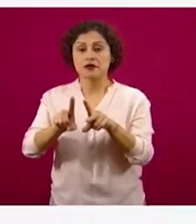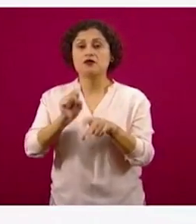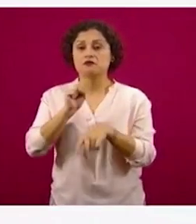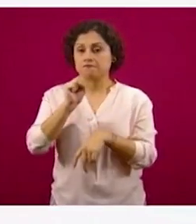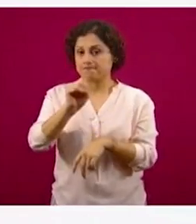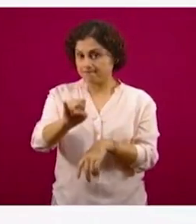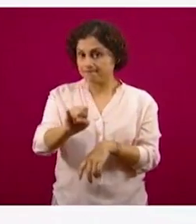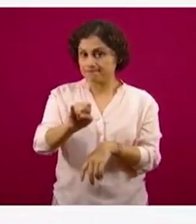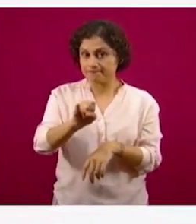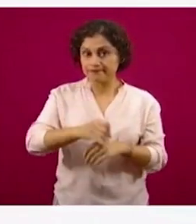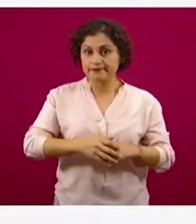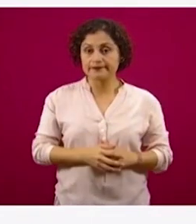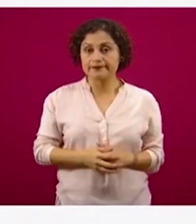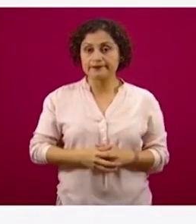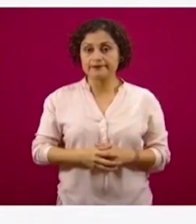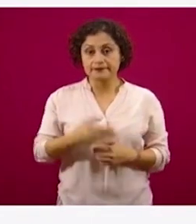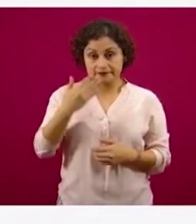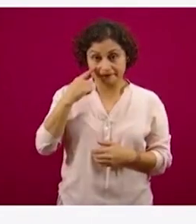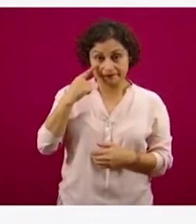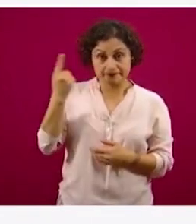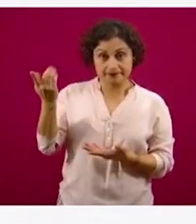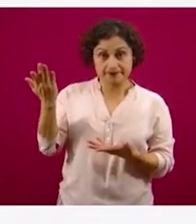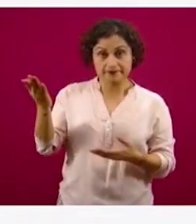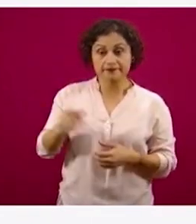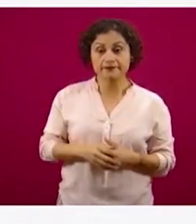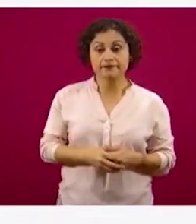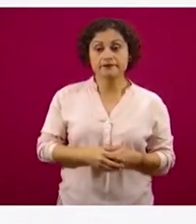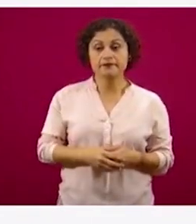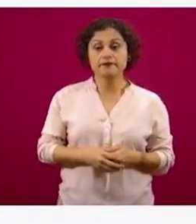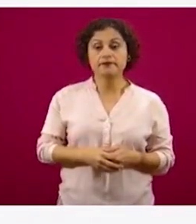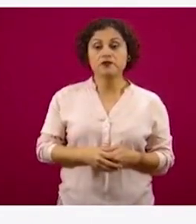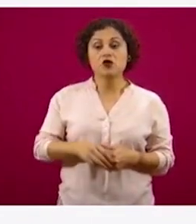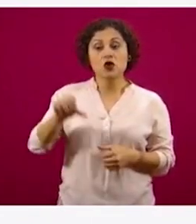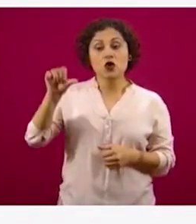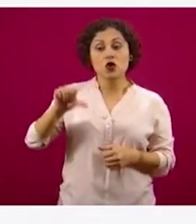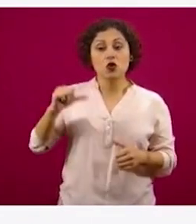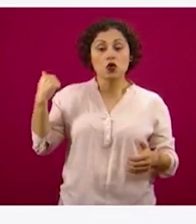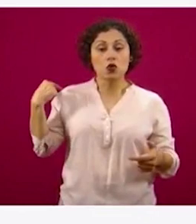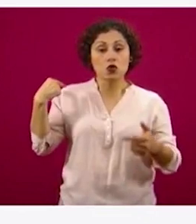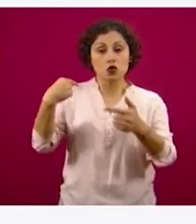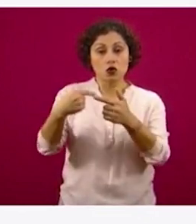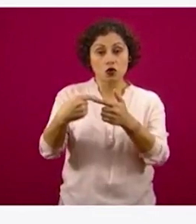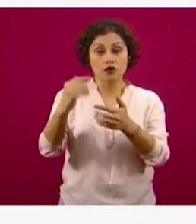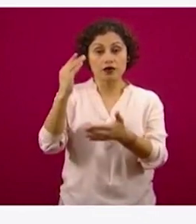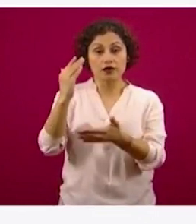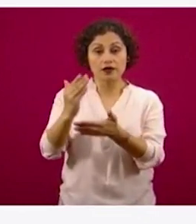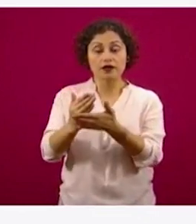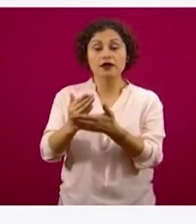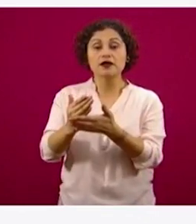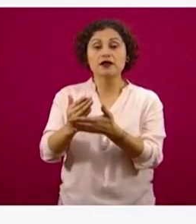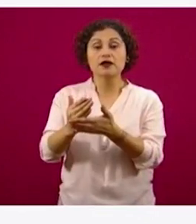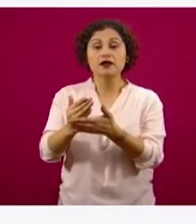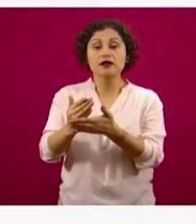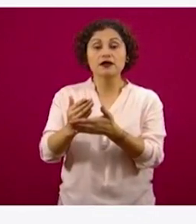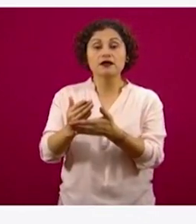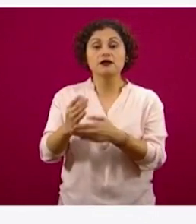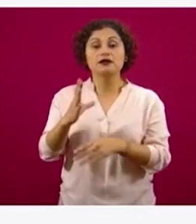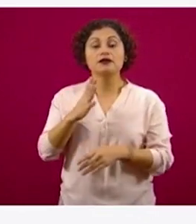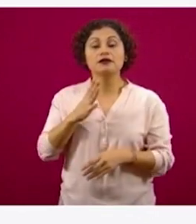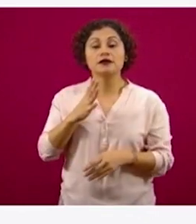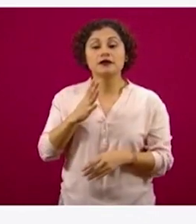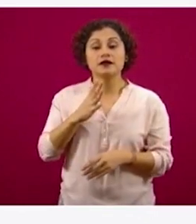Y como ven, se avanzó, tenemos hoy en el corte del día de hoy un avance que supera